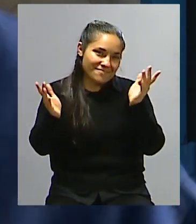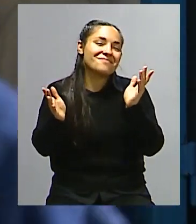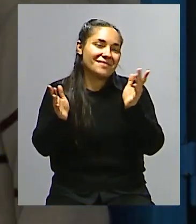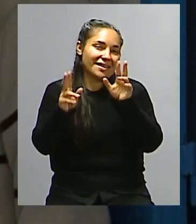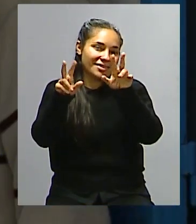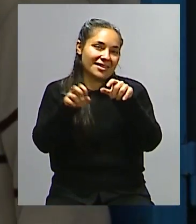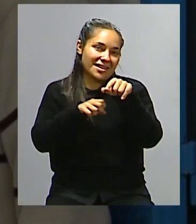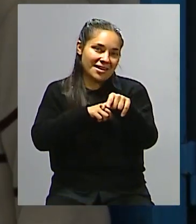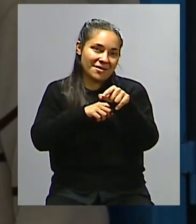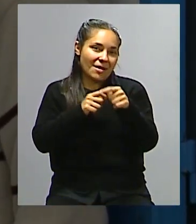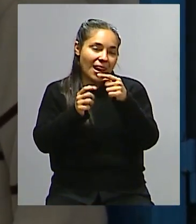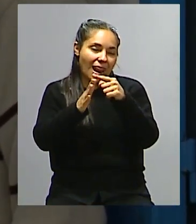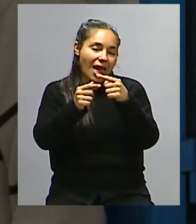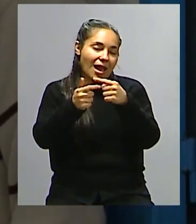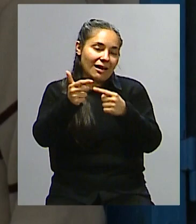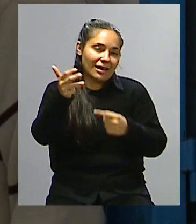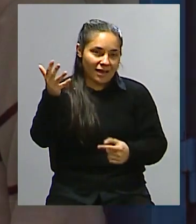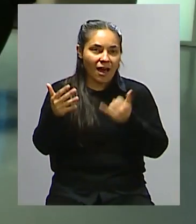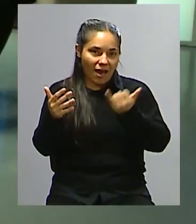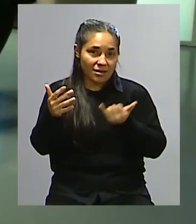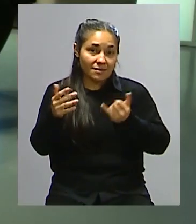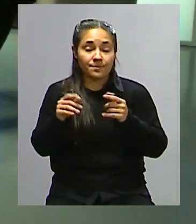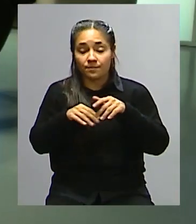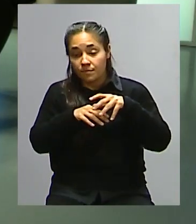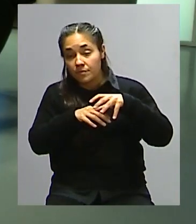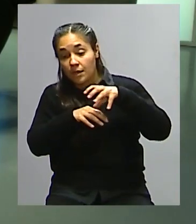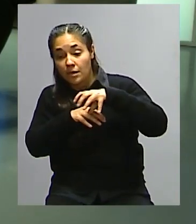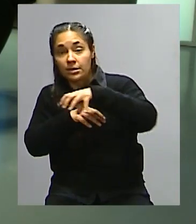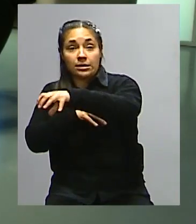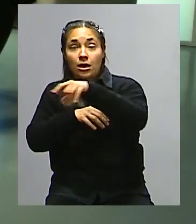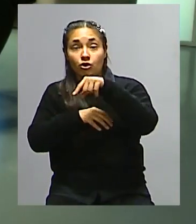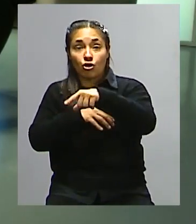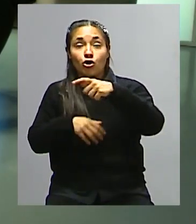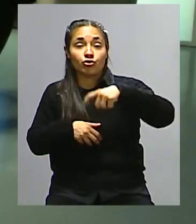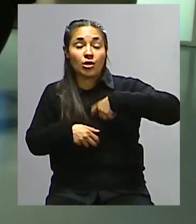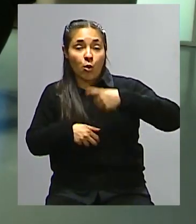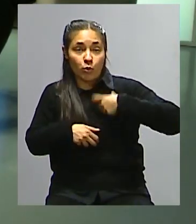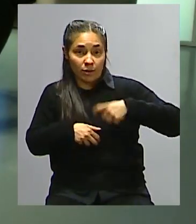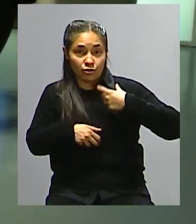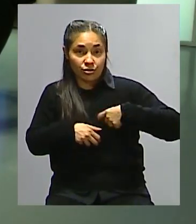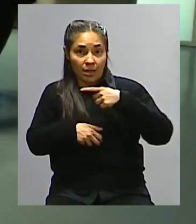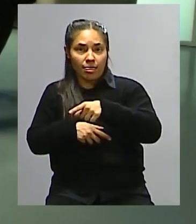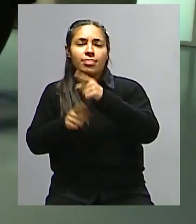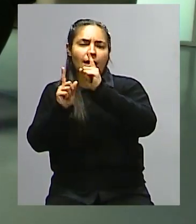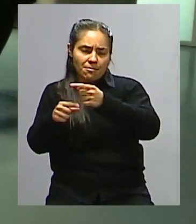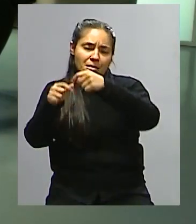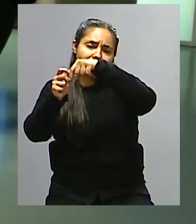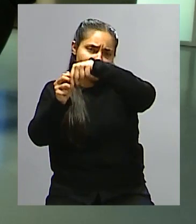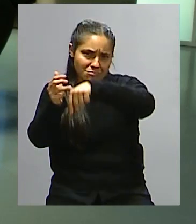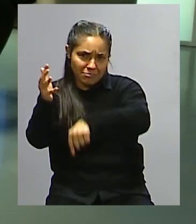porque es como largo el tema. Y después el subsector de la seguridad social que también es muy largo, que son